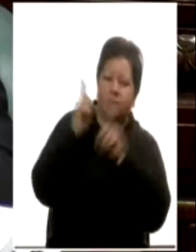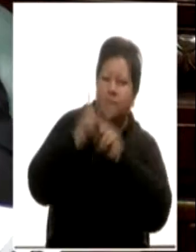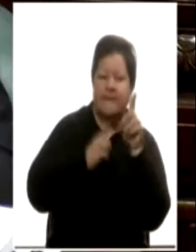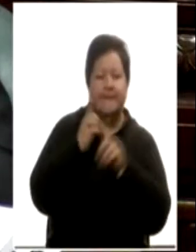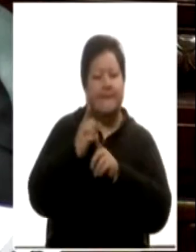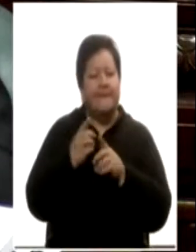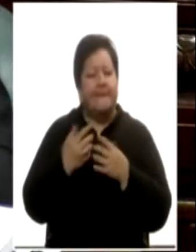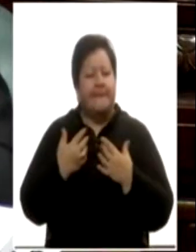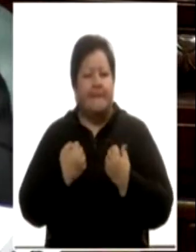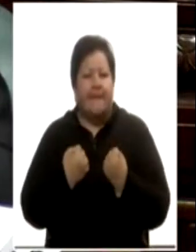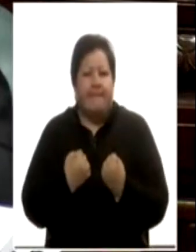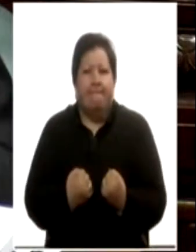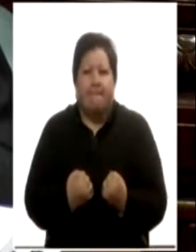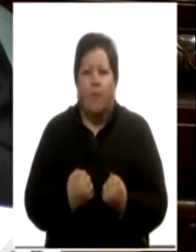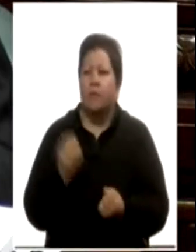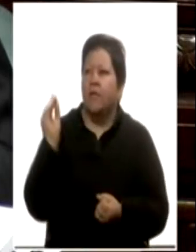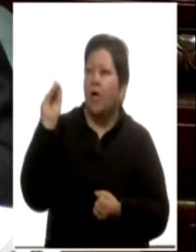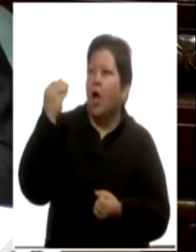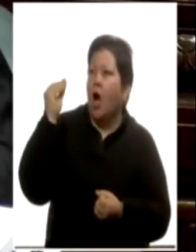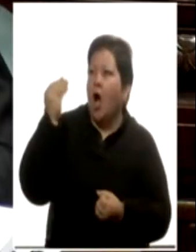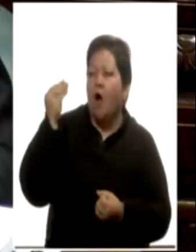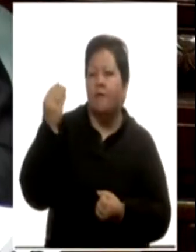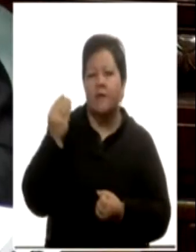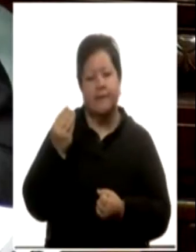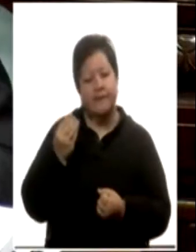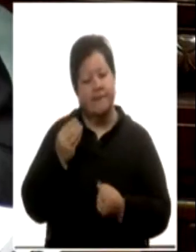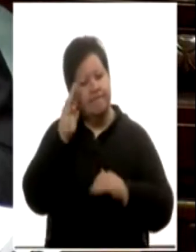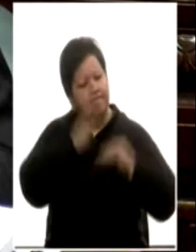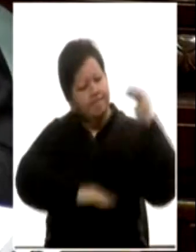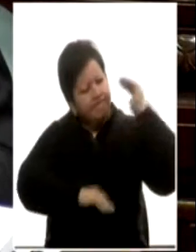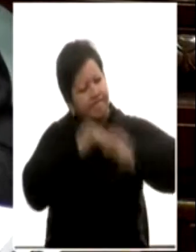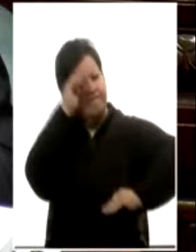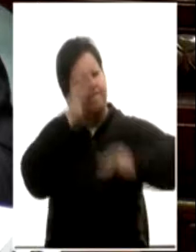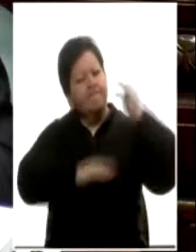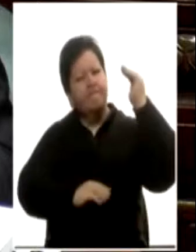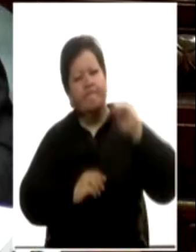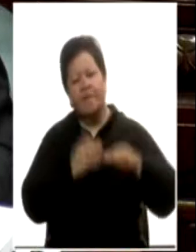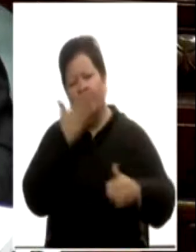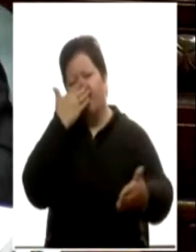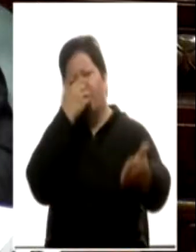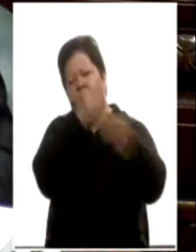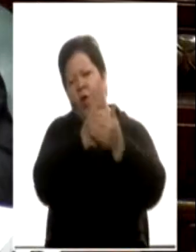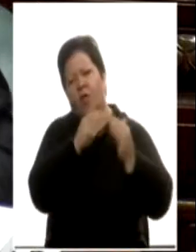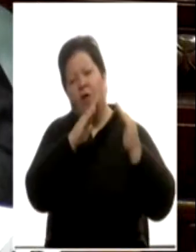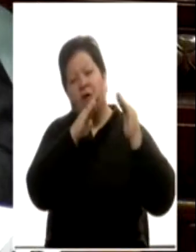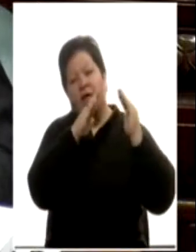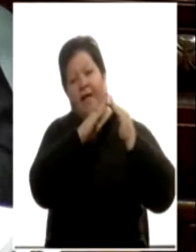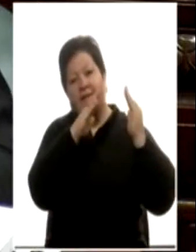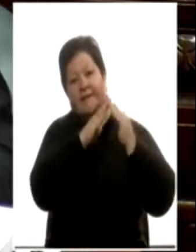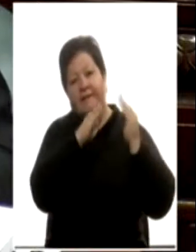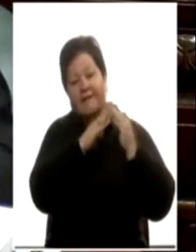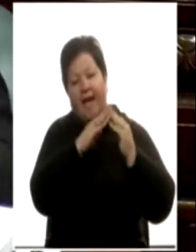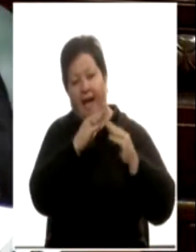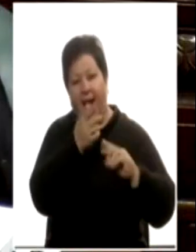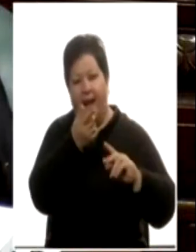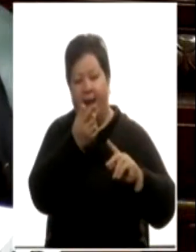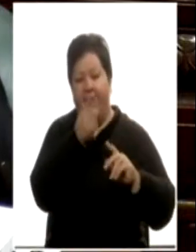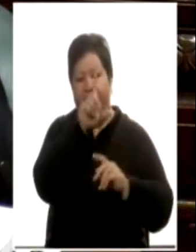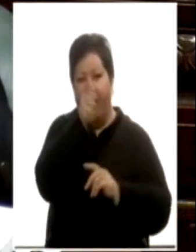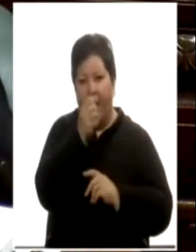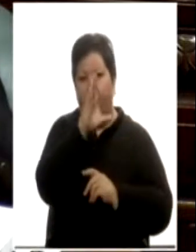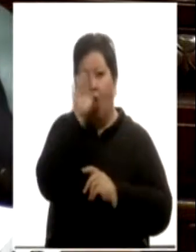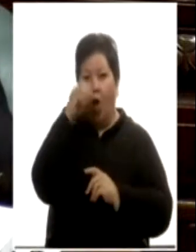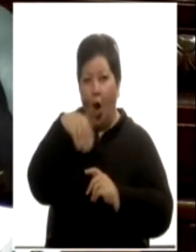diría de optimismo, construyó en el fondo de su casa, allí en La Comercial, con unas chapas, un techado sin